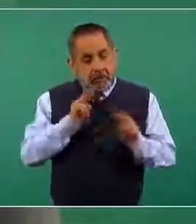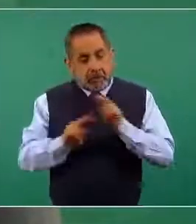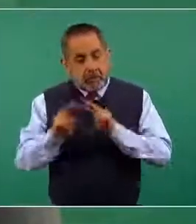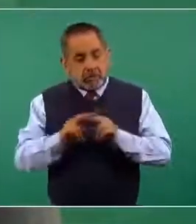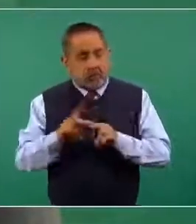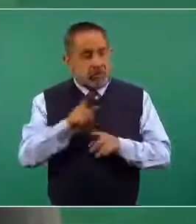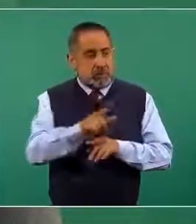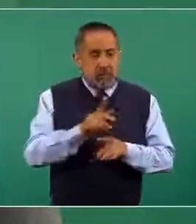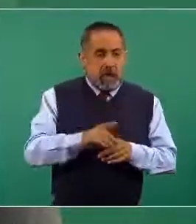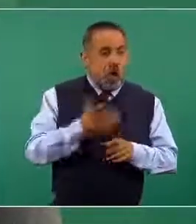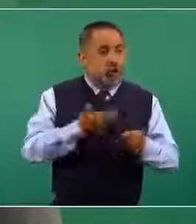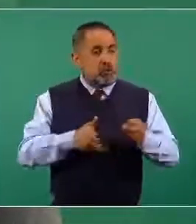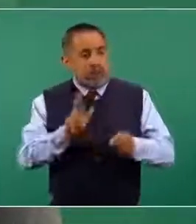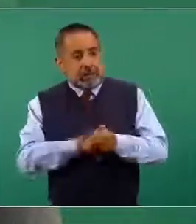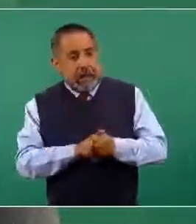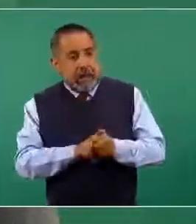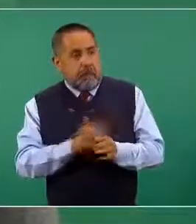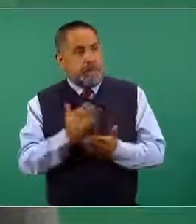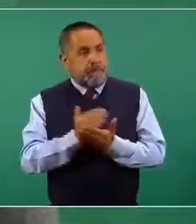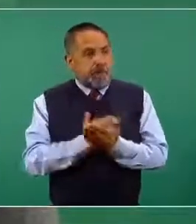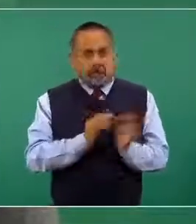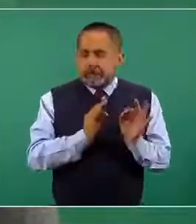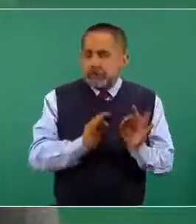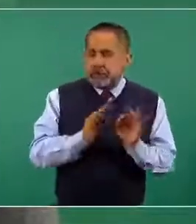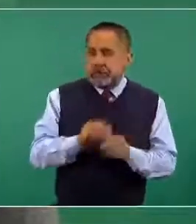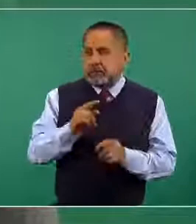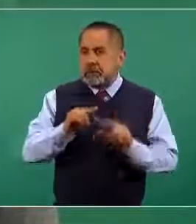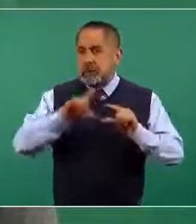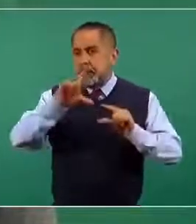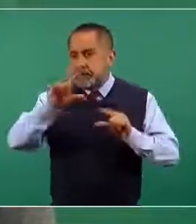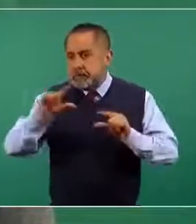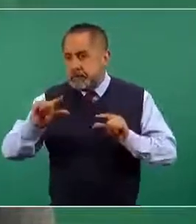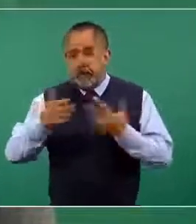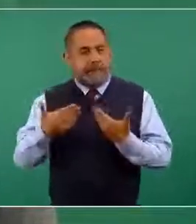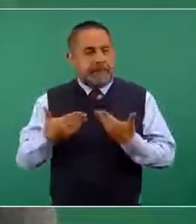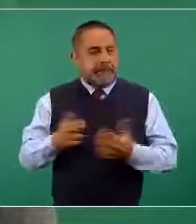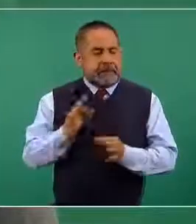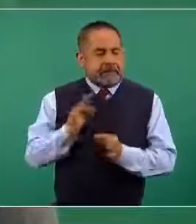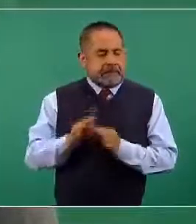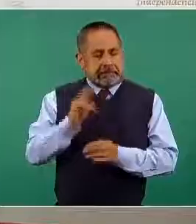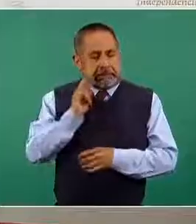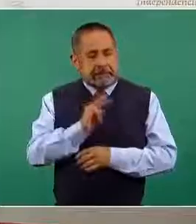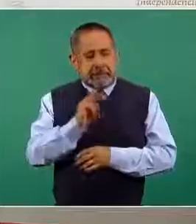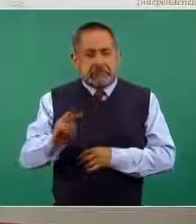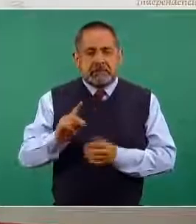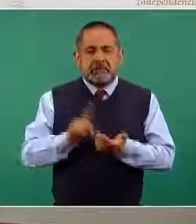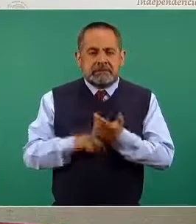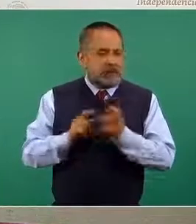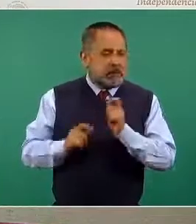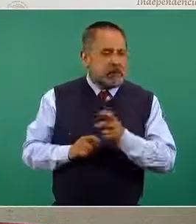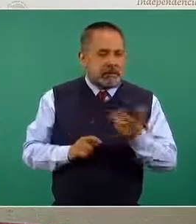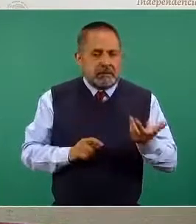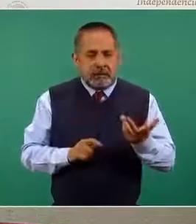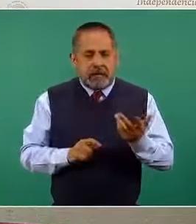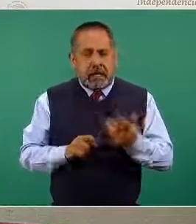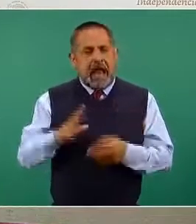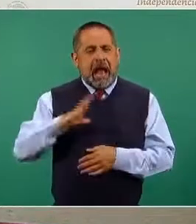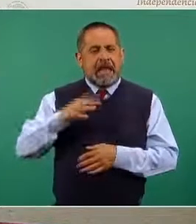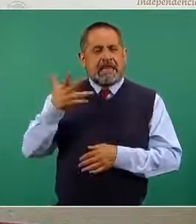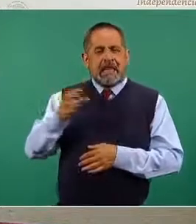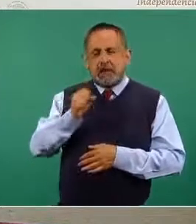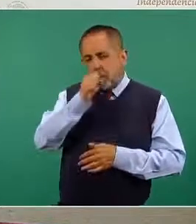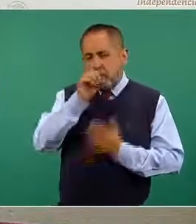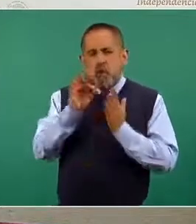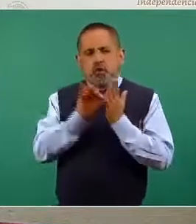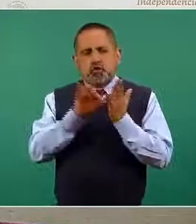en la ocupación hospitalaria, se observa en la curva epidémica, se observa en los 10 indicadores